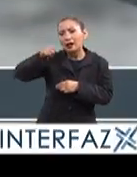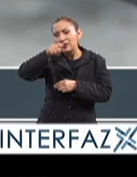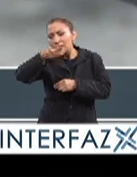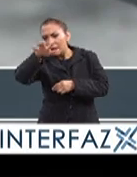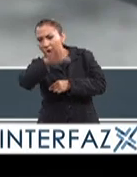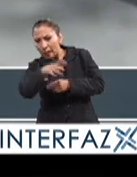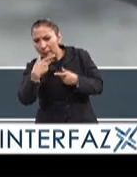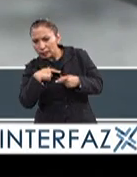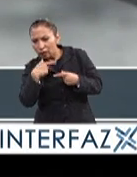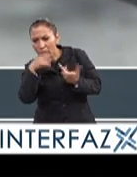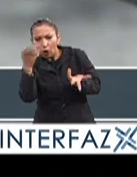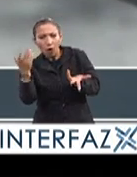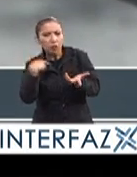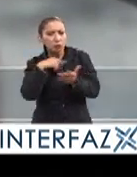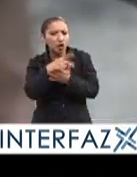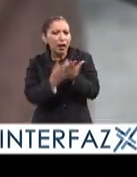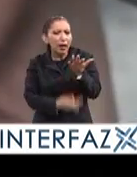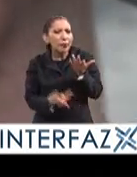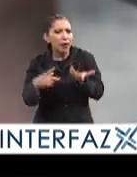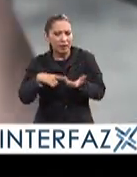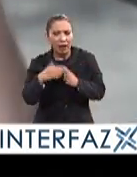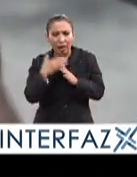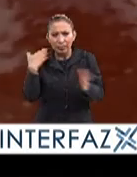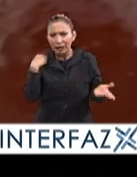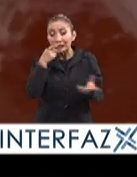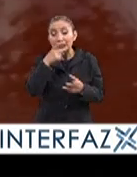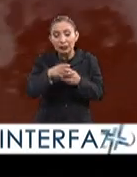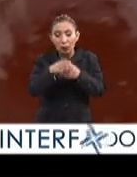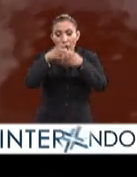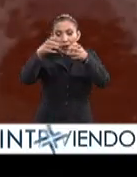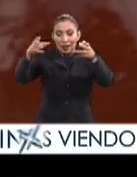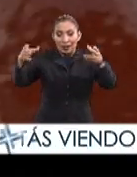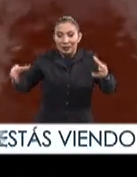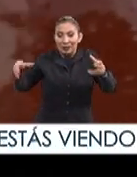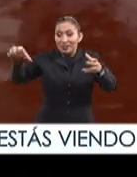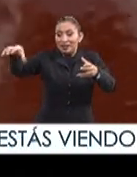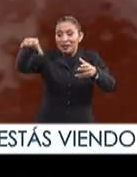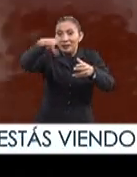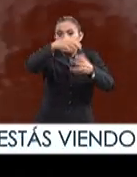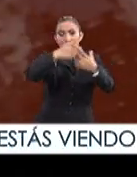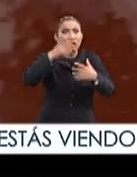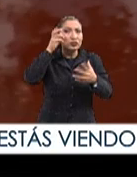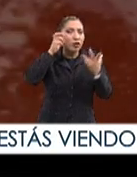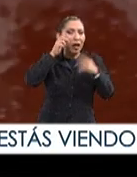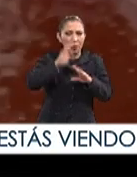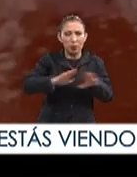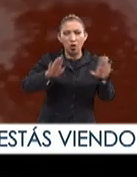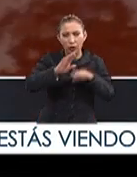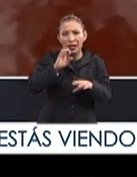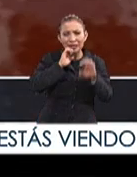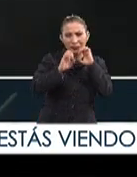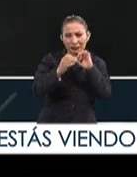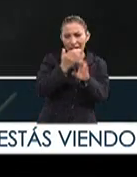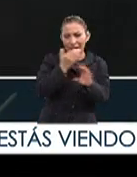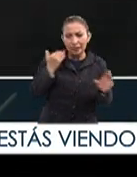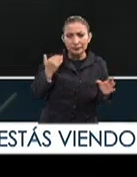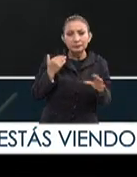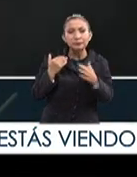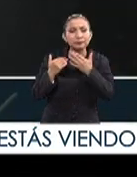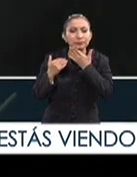al sector público con las políticas públicas. Hablaban ahorita esto del crecimiento. Yo ahí escuchaba a la bióloga en la entrevista anterior.